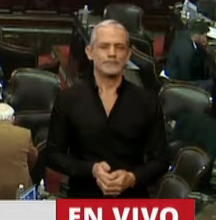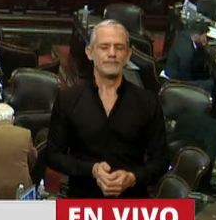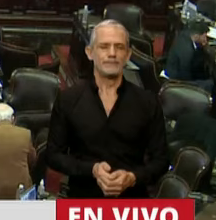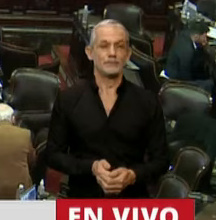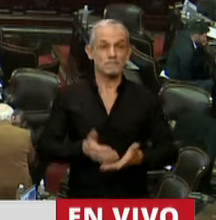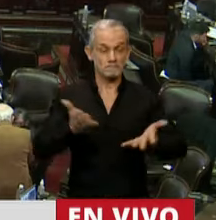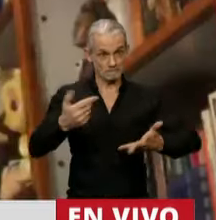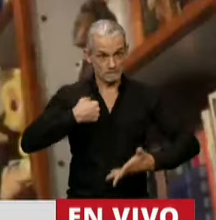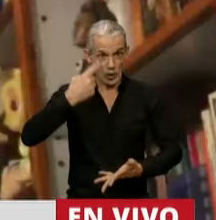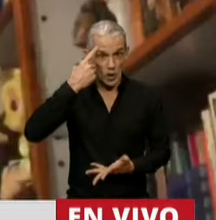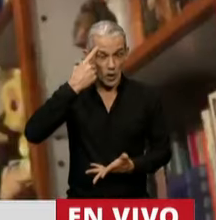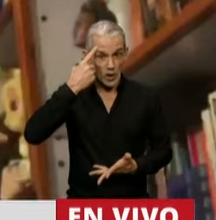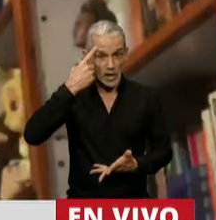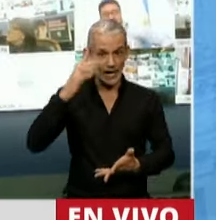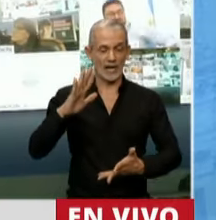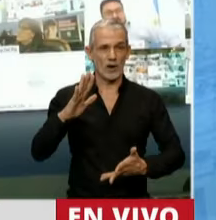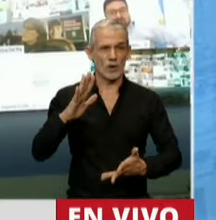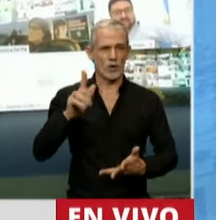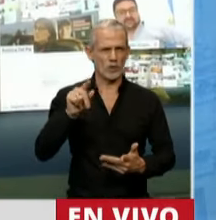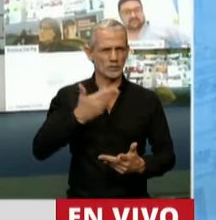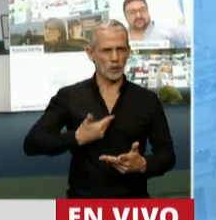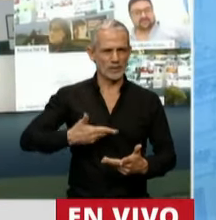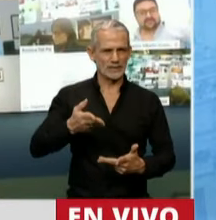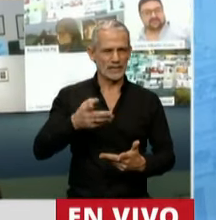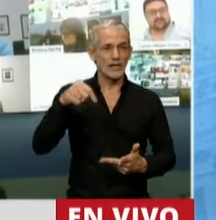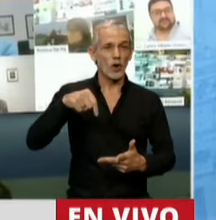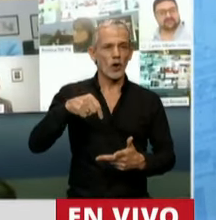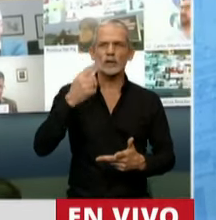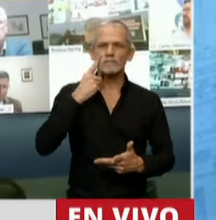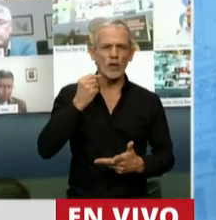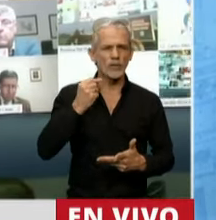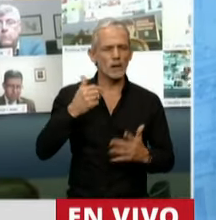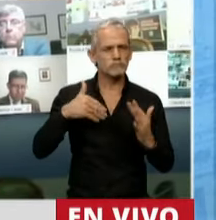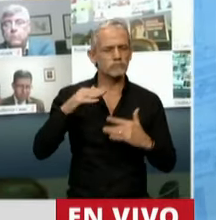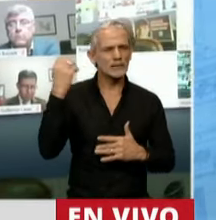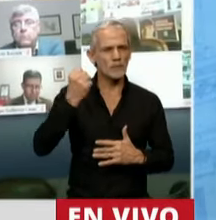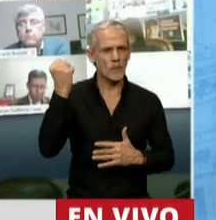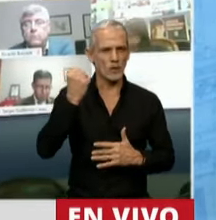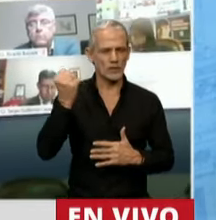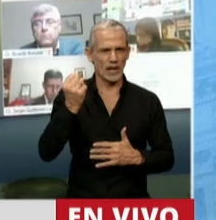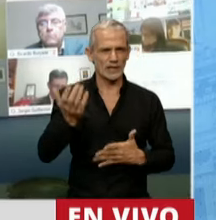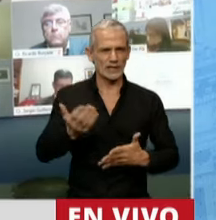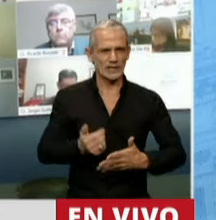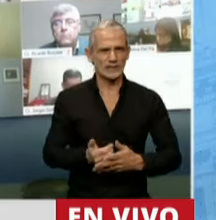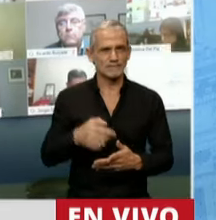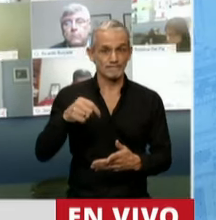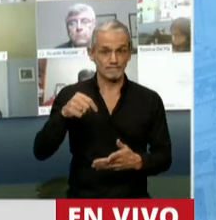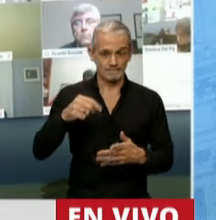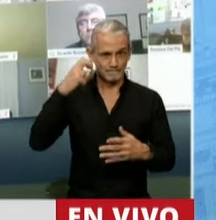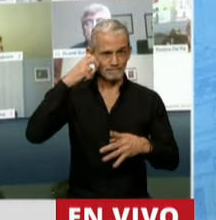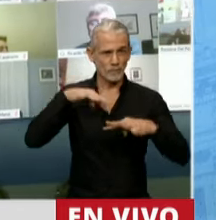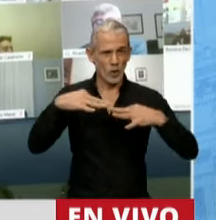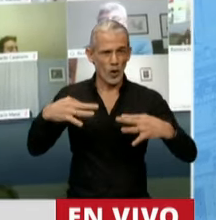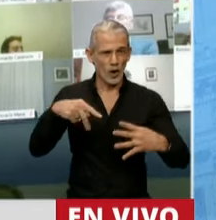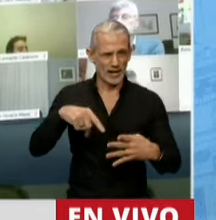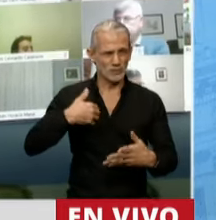Yo creo, señor presidente, que hoy es uno de los días más importantes del Parlamento